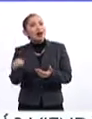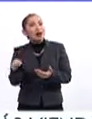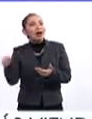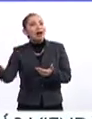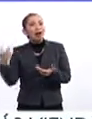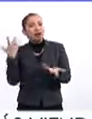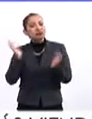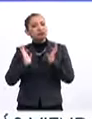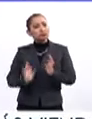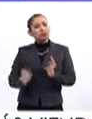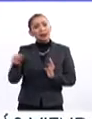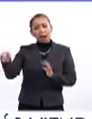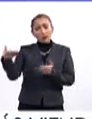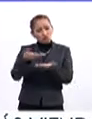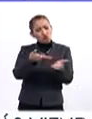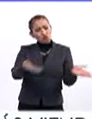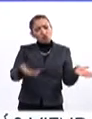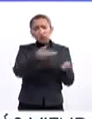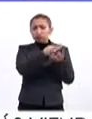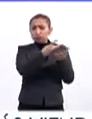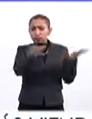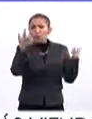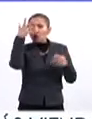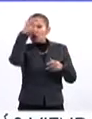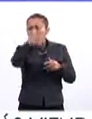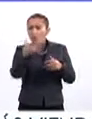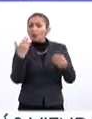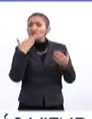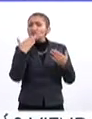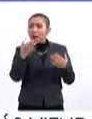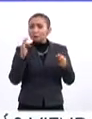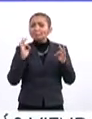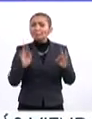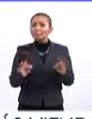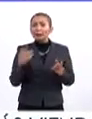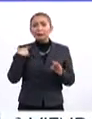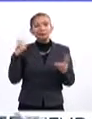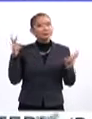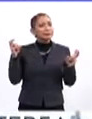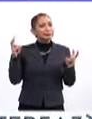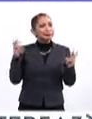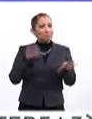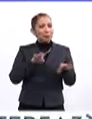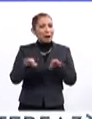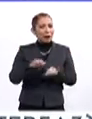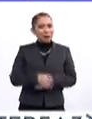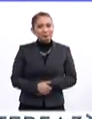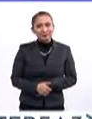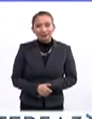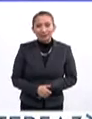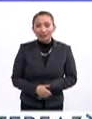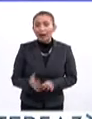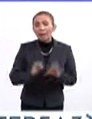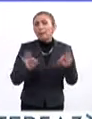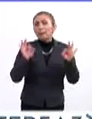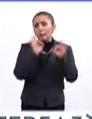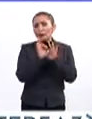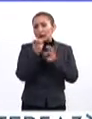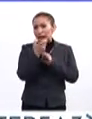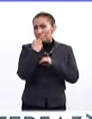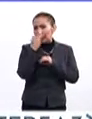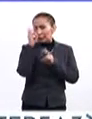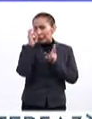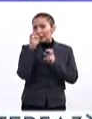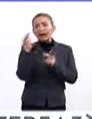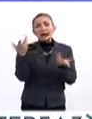estabilidad y que les ofrezcan un futuro sustentable en términos laborales. Así que es muy importante hablar sobre